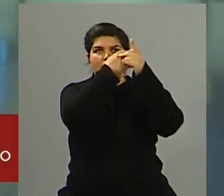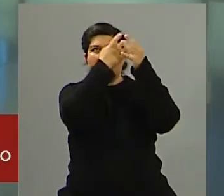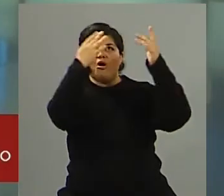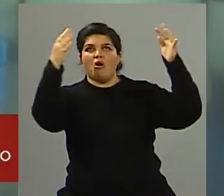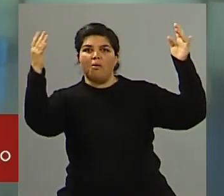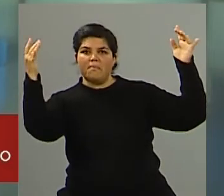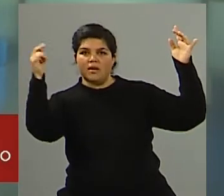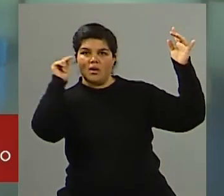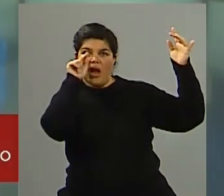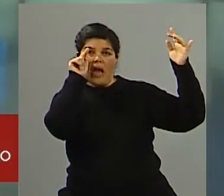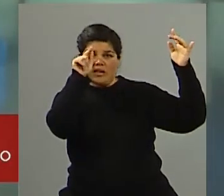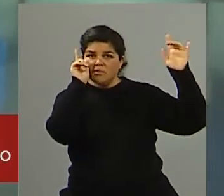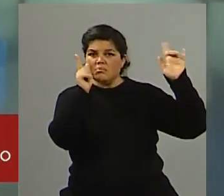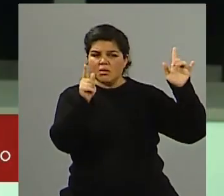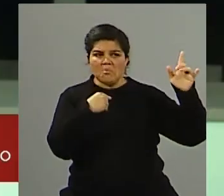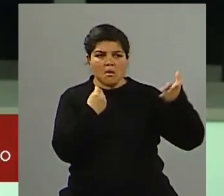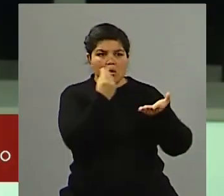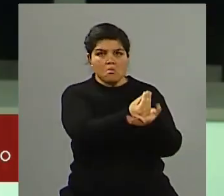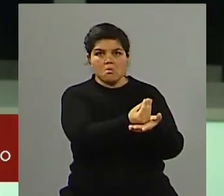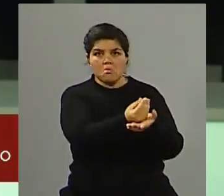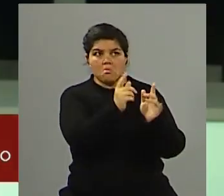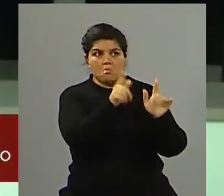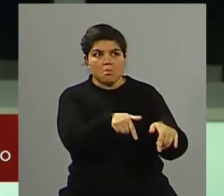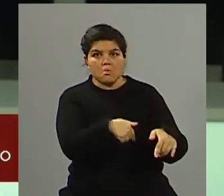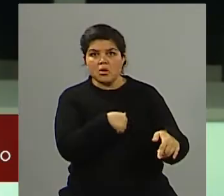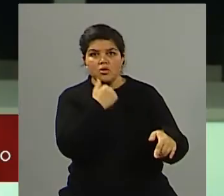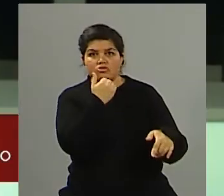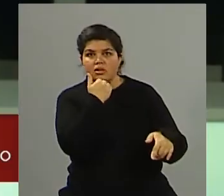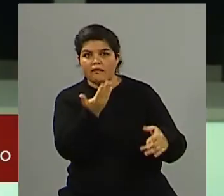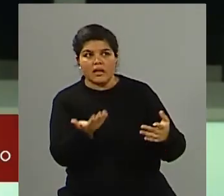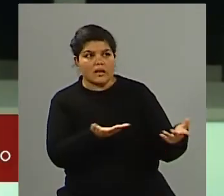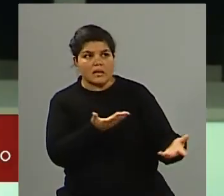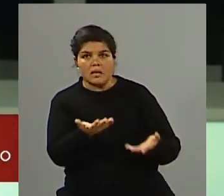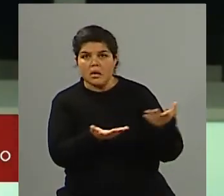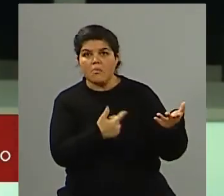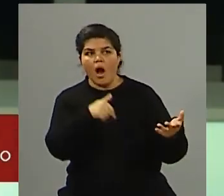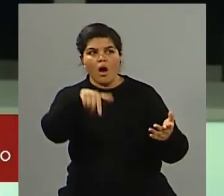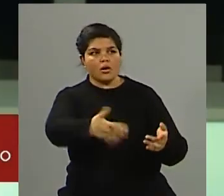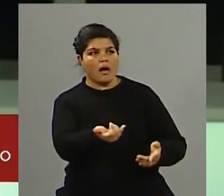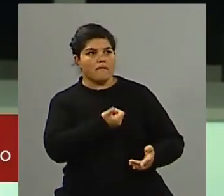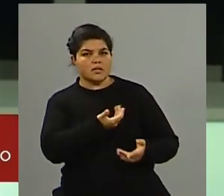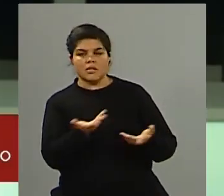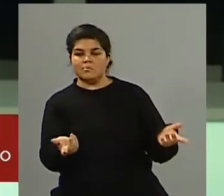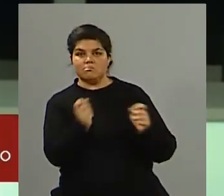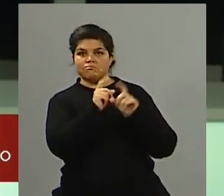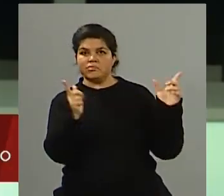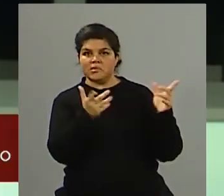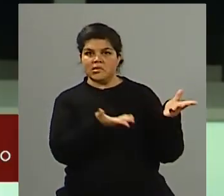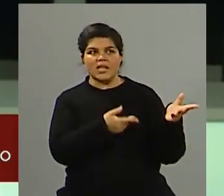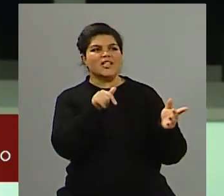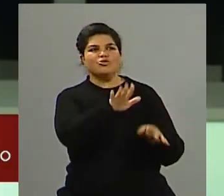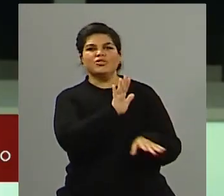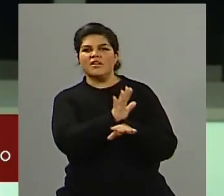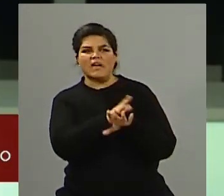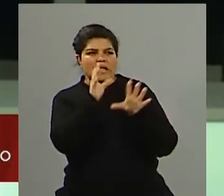todas esas cosas que lamentablemente y con mucha tristeza te digo hacen alejar al vecino de la política, del municipio, de la gestión. Así que,